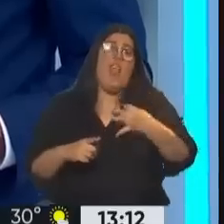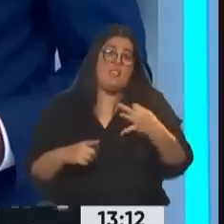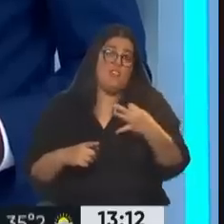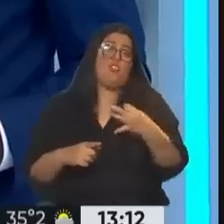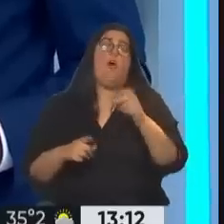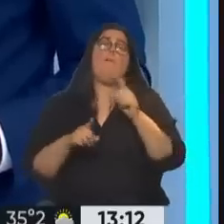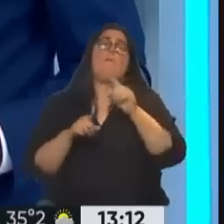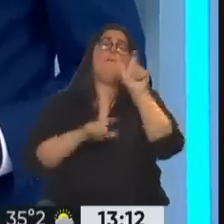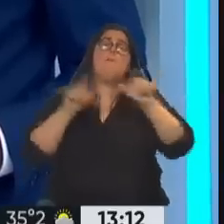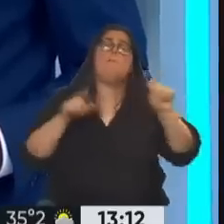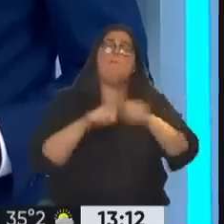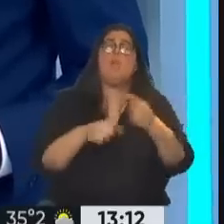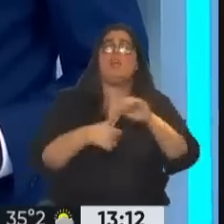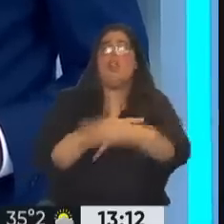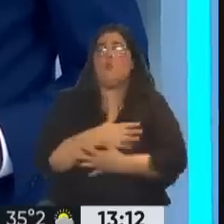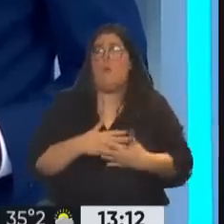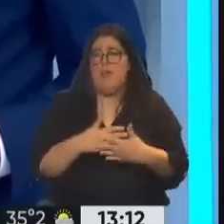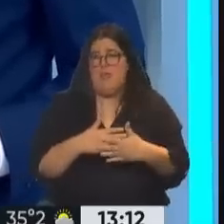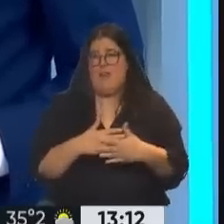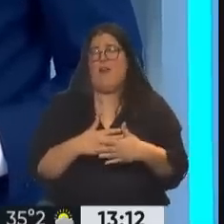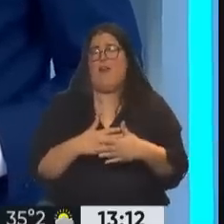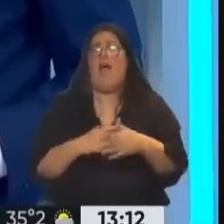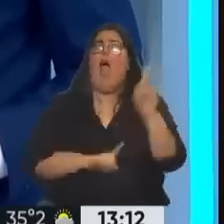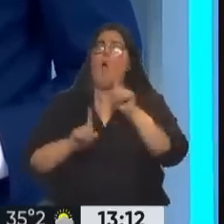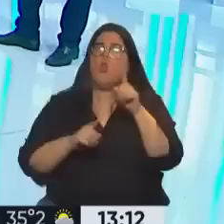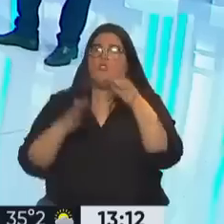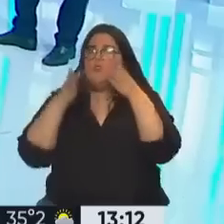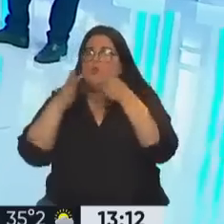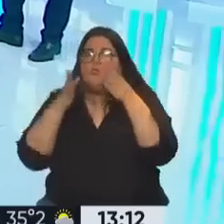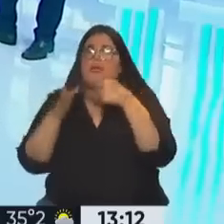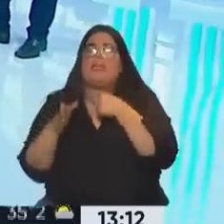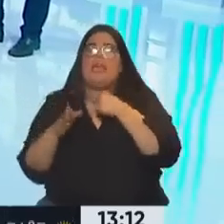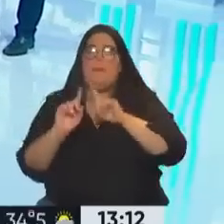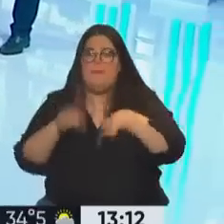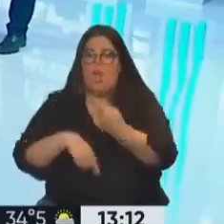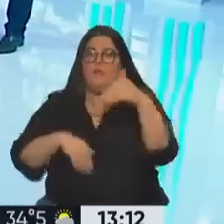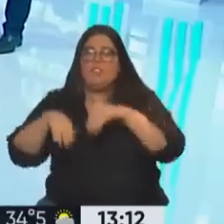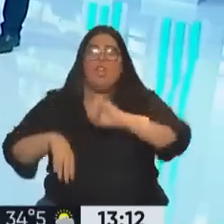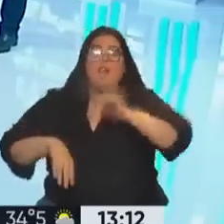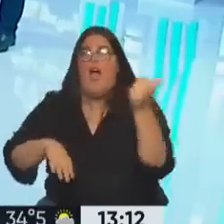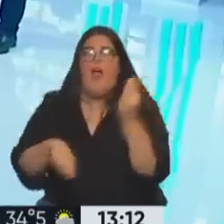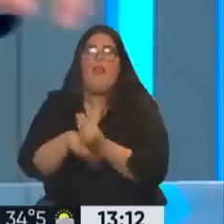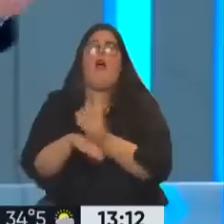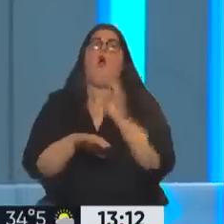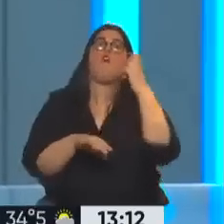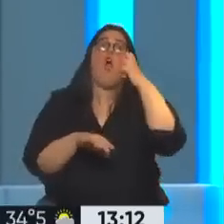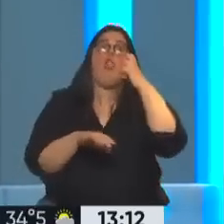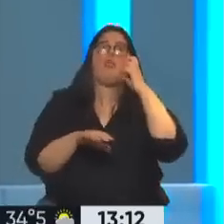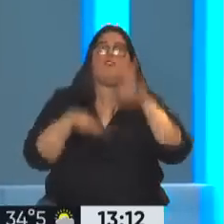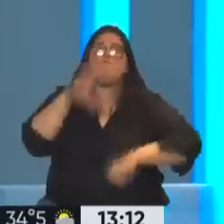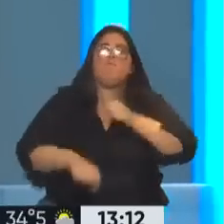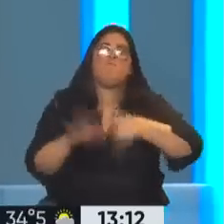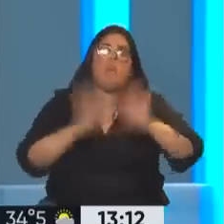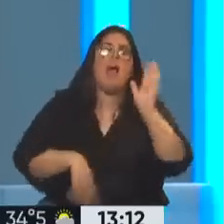Pero especialmente de los políticos latinoamericanos. Algunos están obsesionados por ganar la siguiente elección, por tener más espacio en el Congreso, por tener más